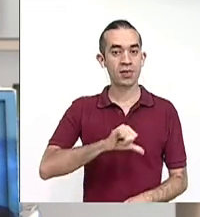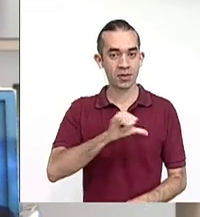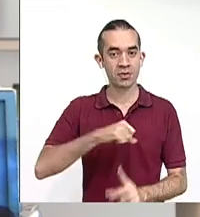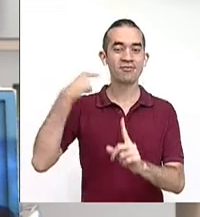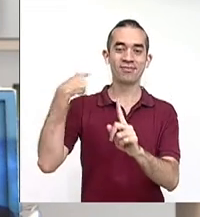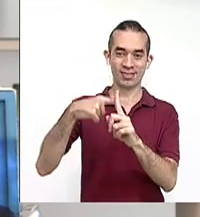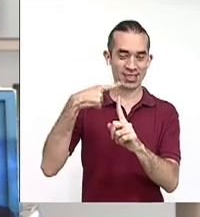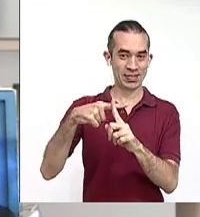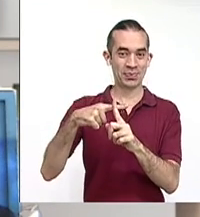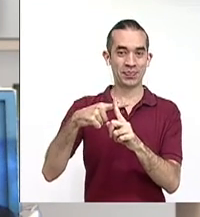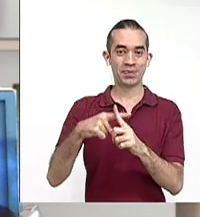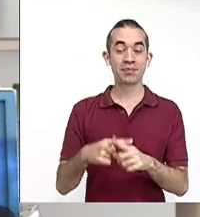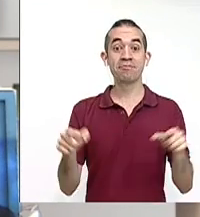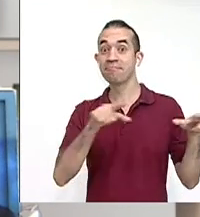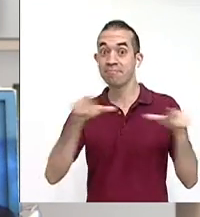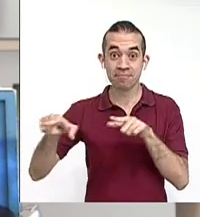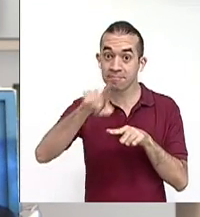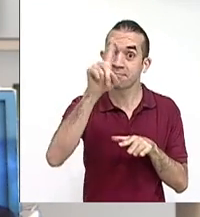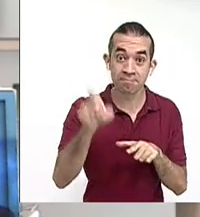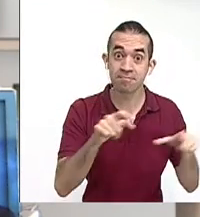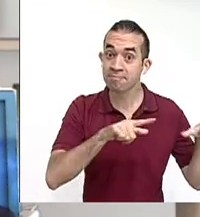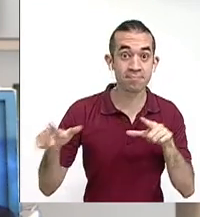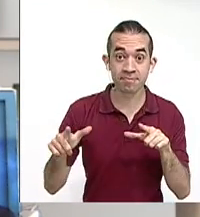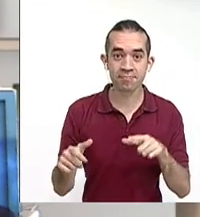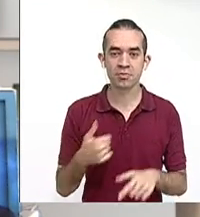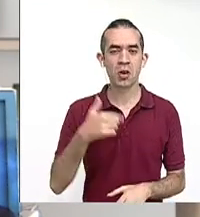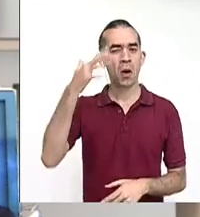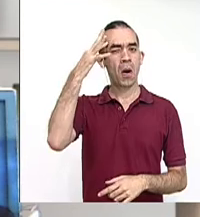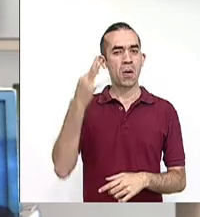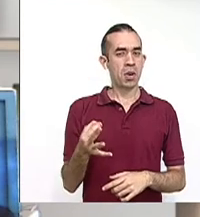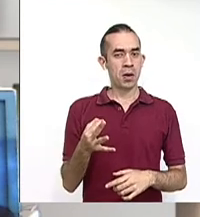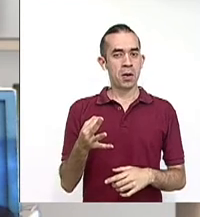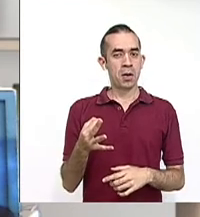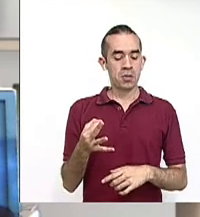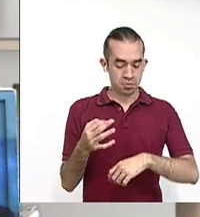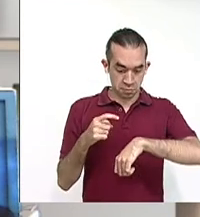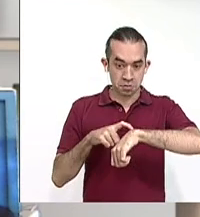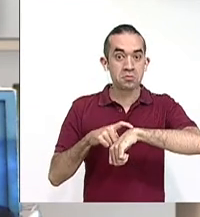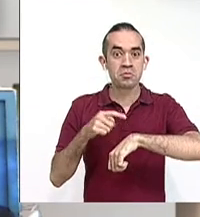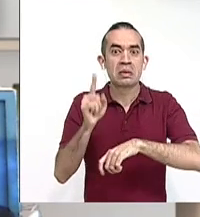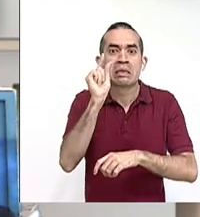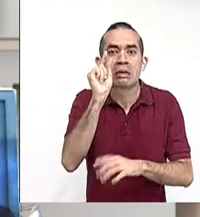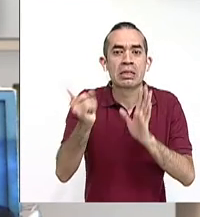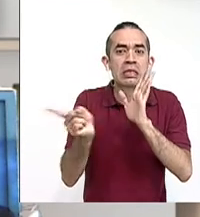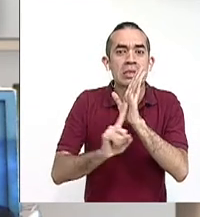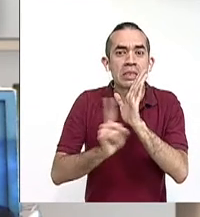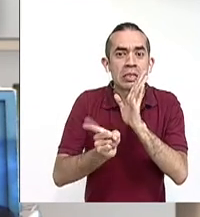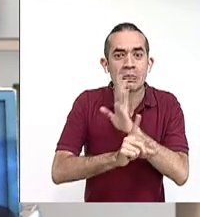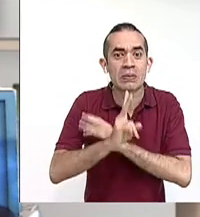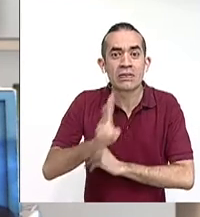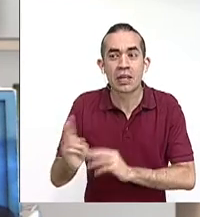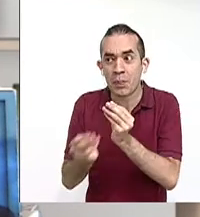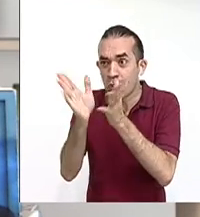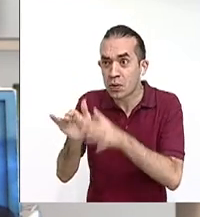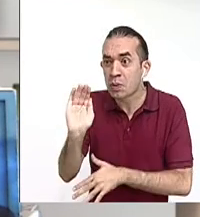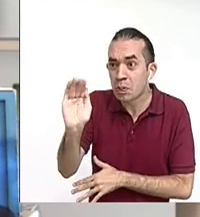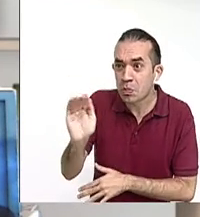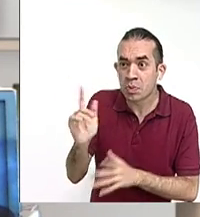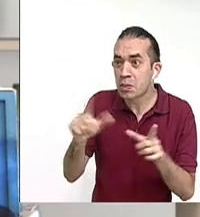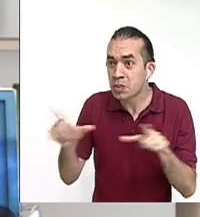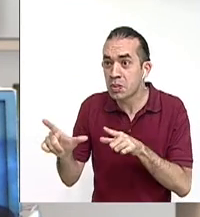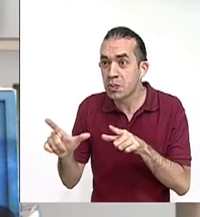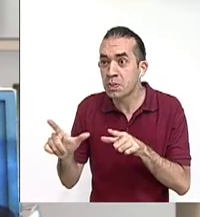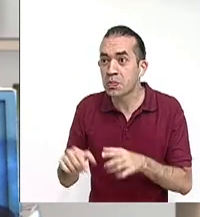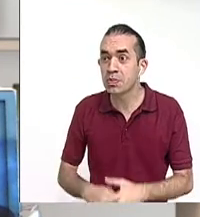positiva. ¿Listos? Porque yo creo que ya va a sonar el timbre, ¿verdad, señor productor? ¿Qué suena el timbre?